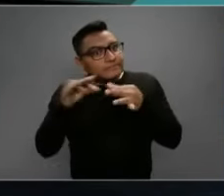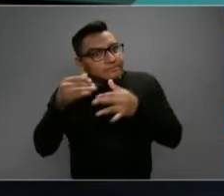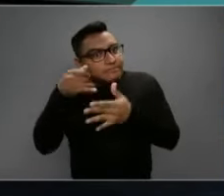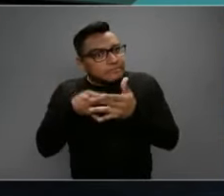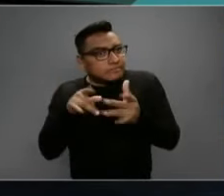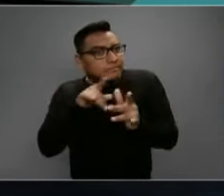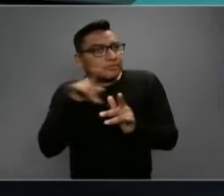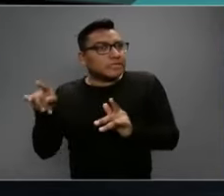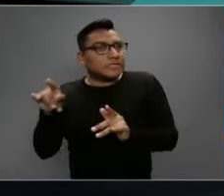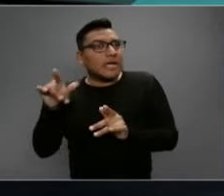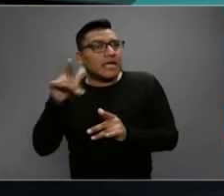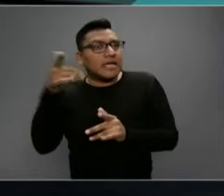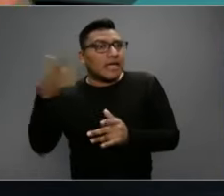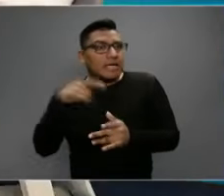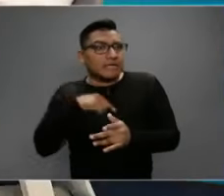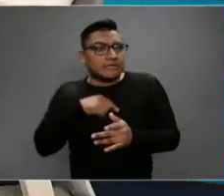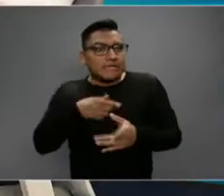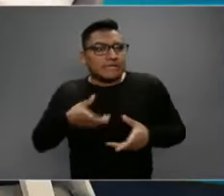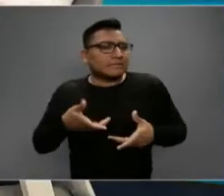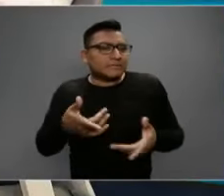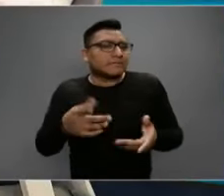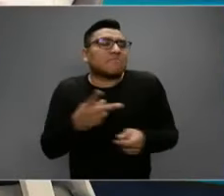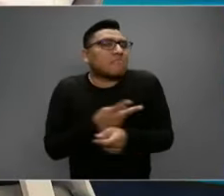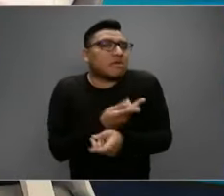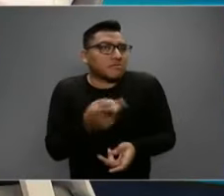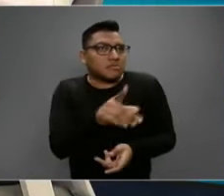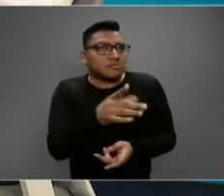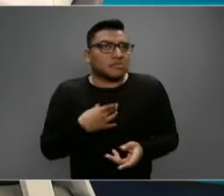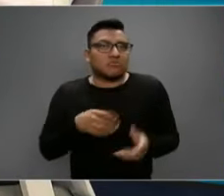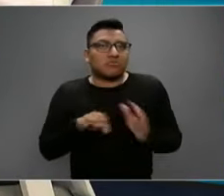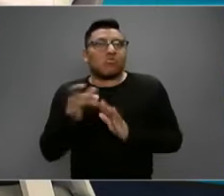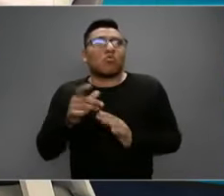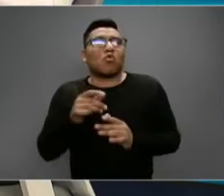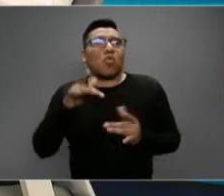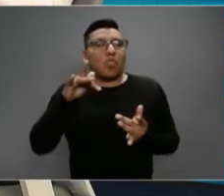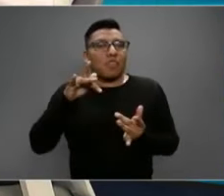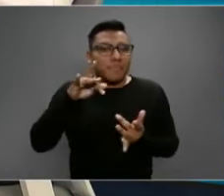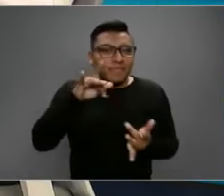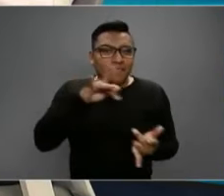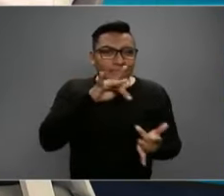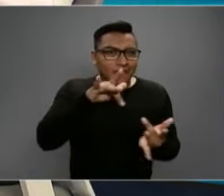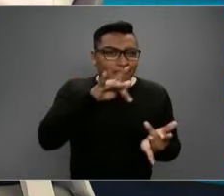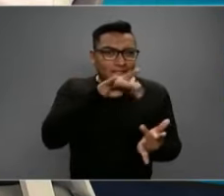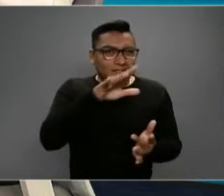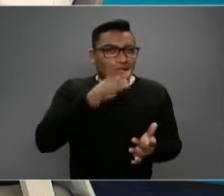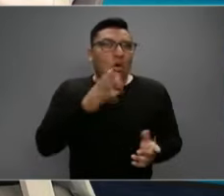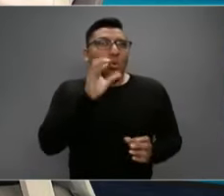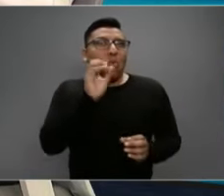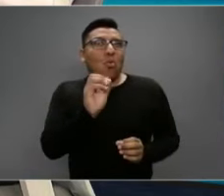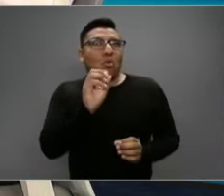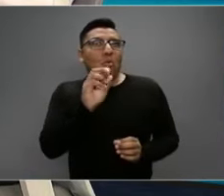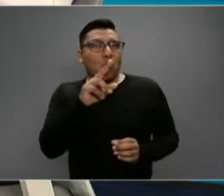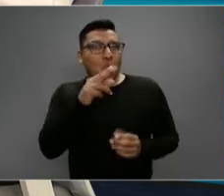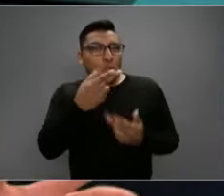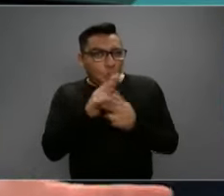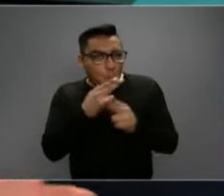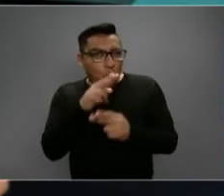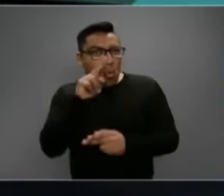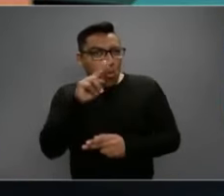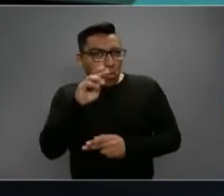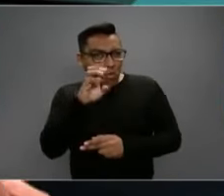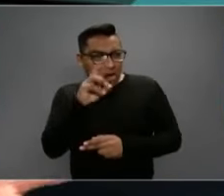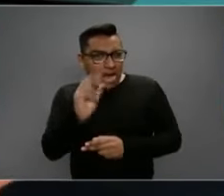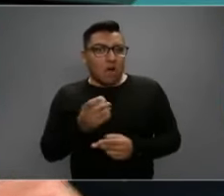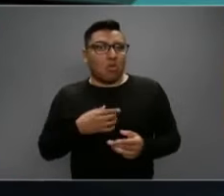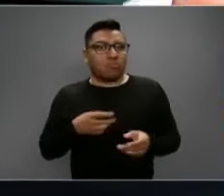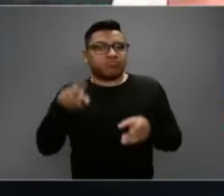cosas que están padeciendo en las calles, por ejemplo, que los Ubers o los taxis no las dejan subirse, que, por ejemplo, a